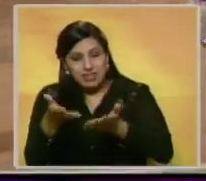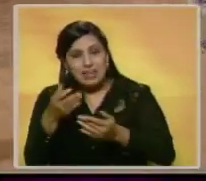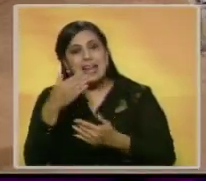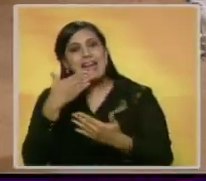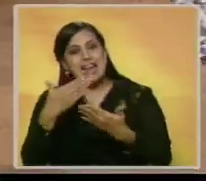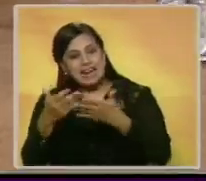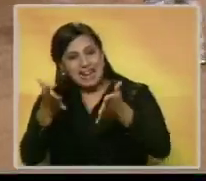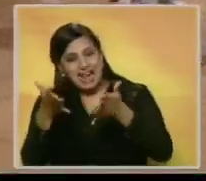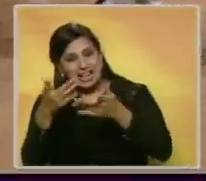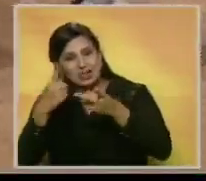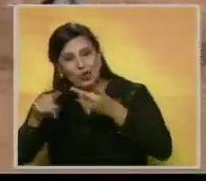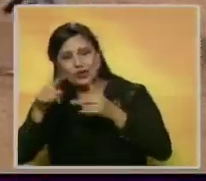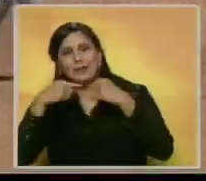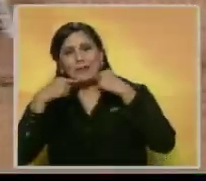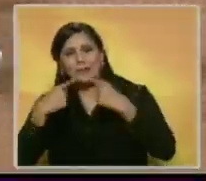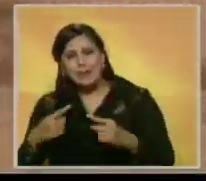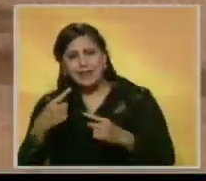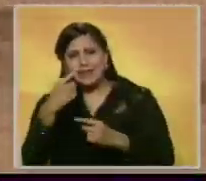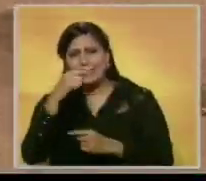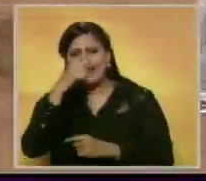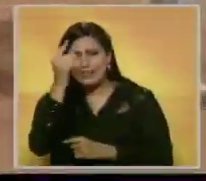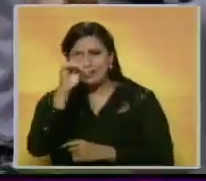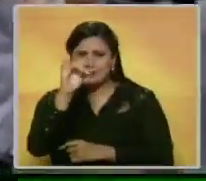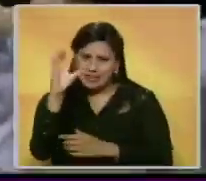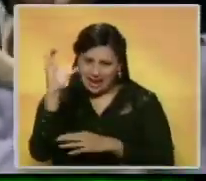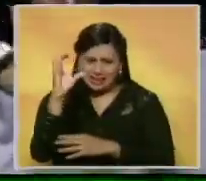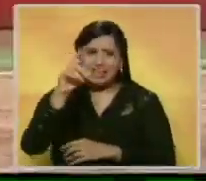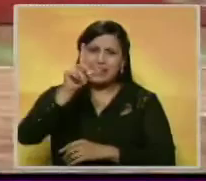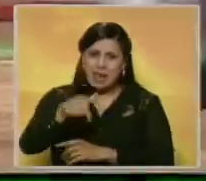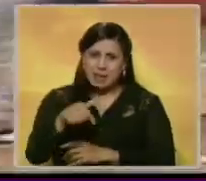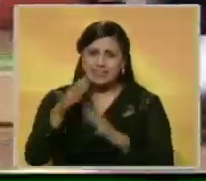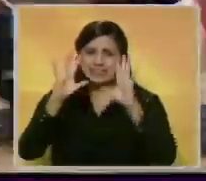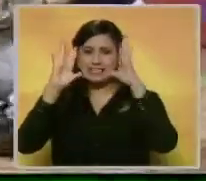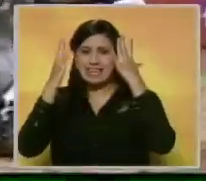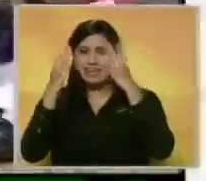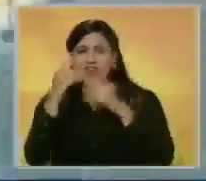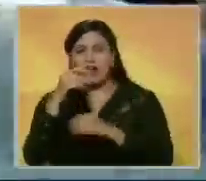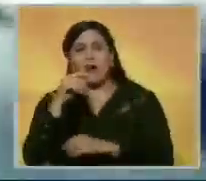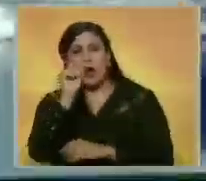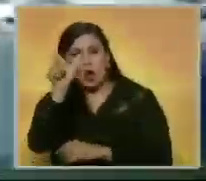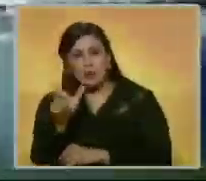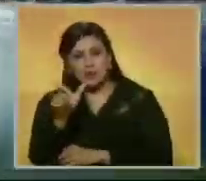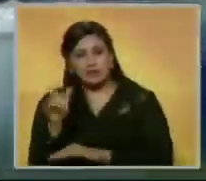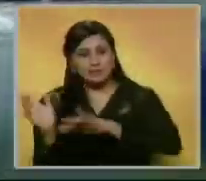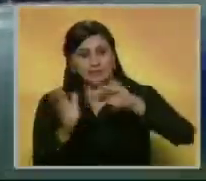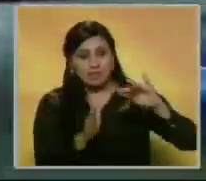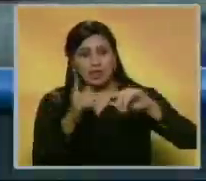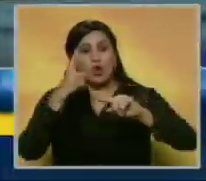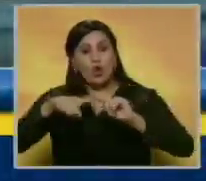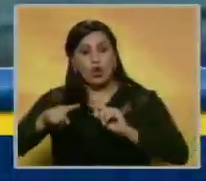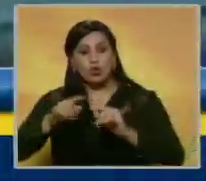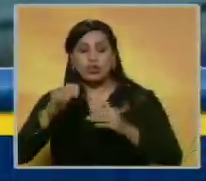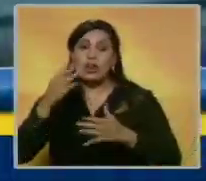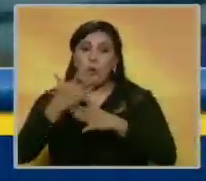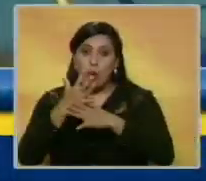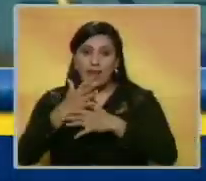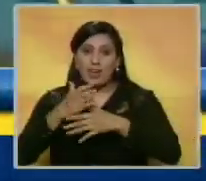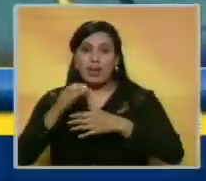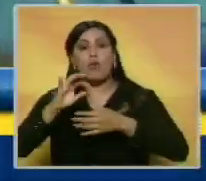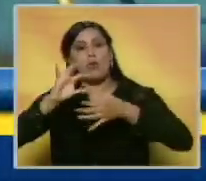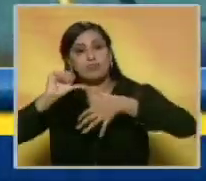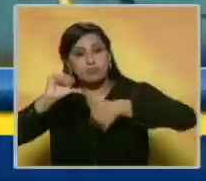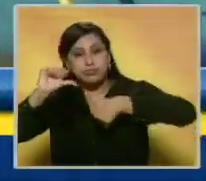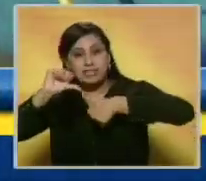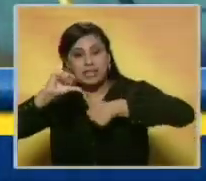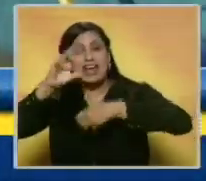Ganó Joyce Linares y perdió Grejol. El salvado fue para Pedro Rodríguez. Continuamos con la acción de los Juegos Centroamericanos y